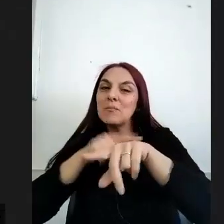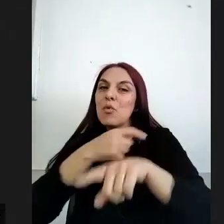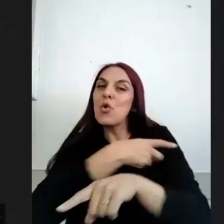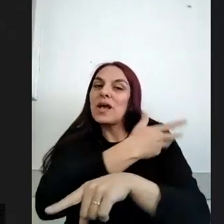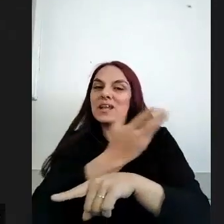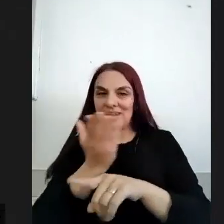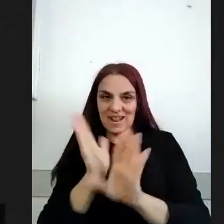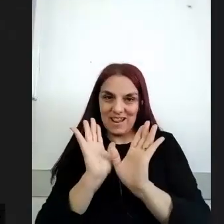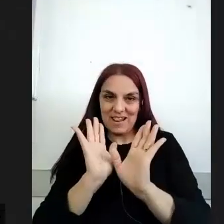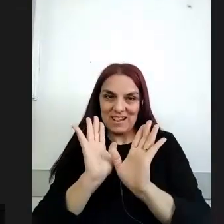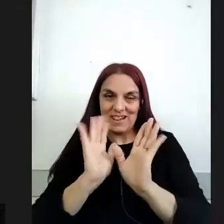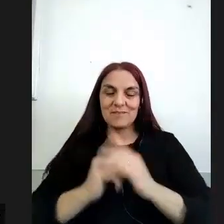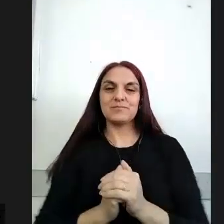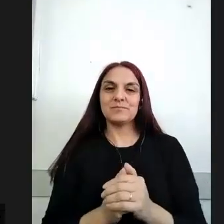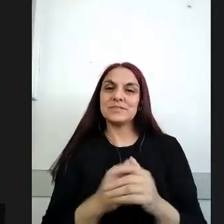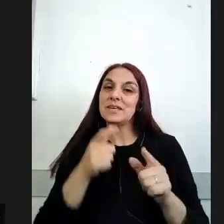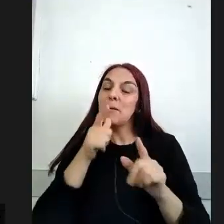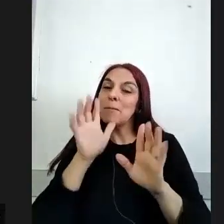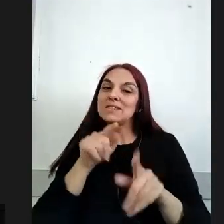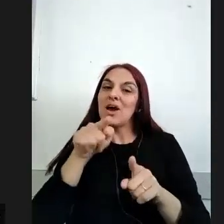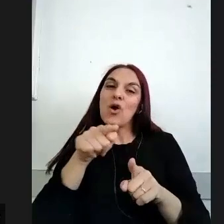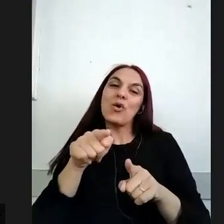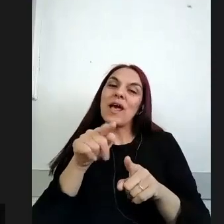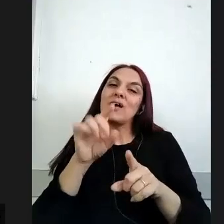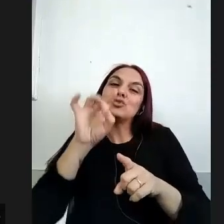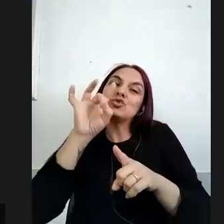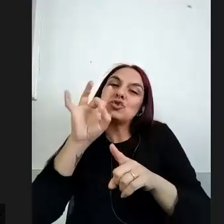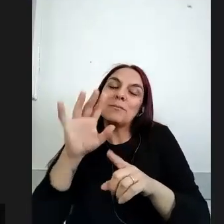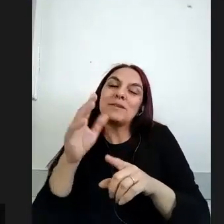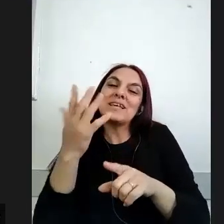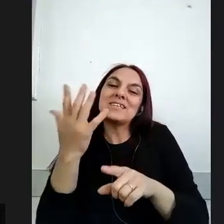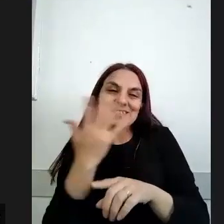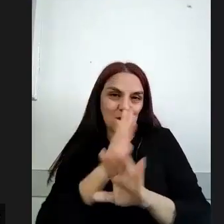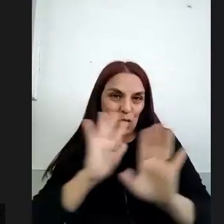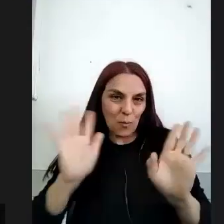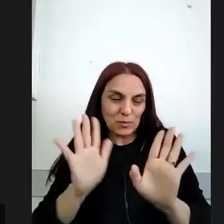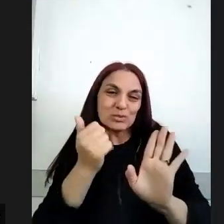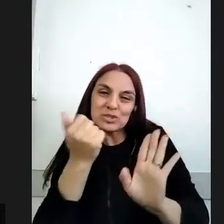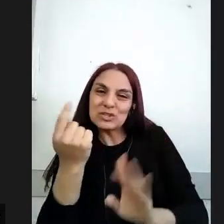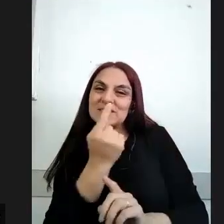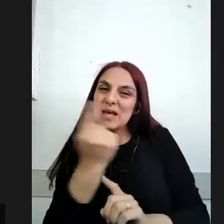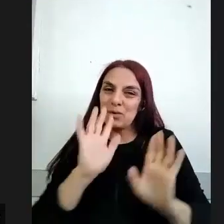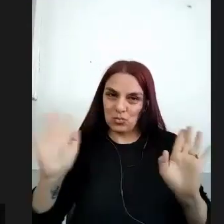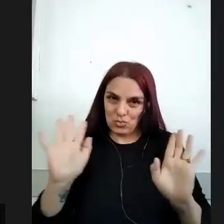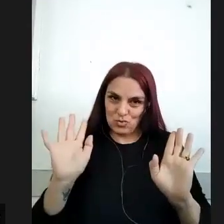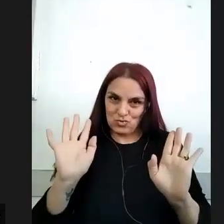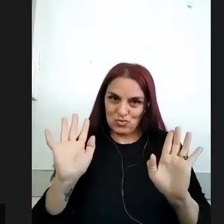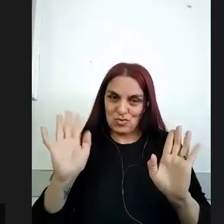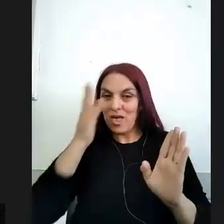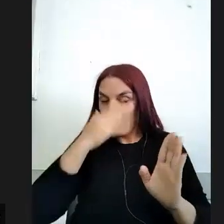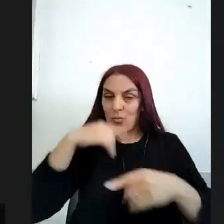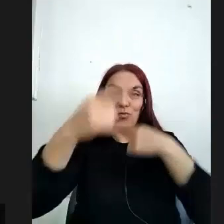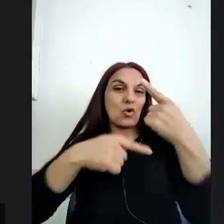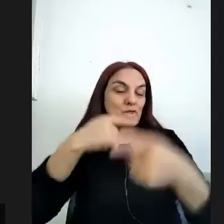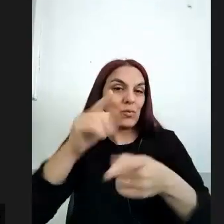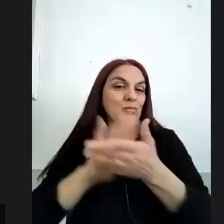selección si diría que ahora te tomes unos cinco minutos seis y después avanzamos con las